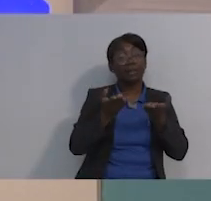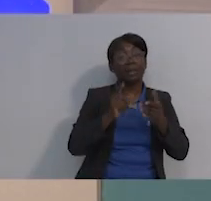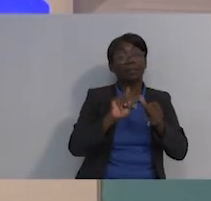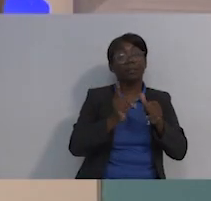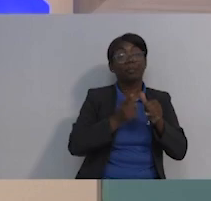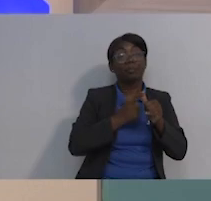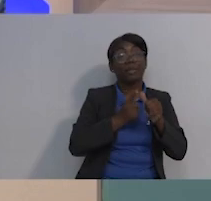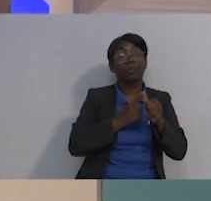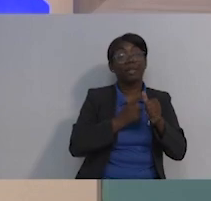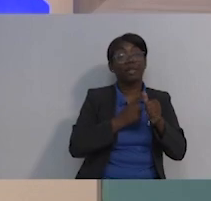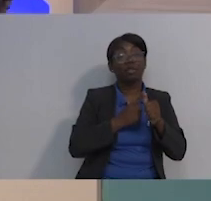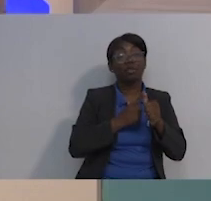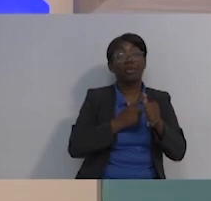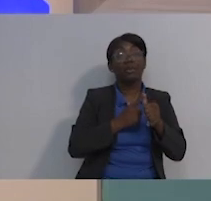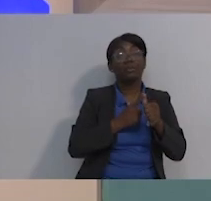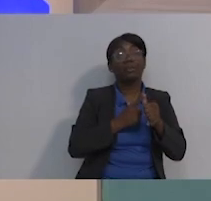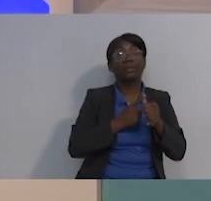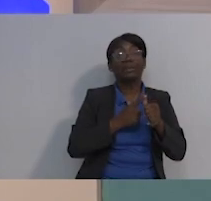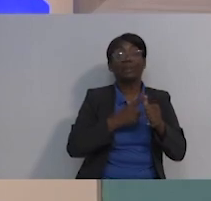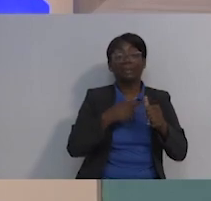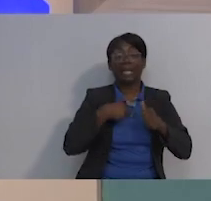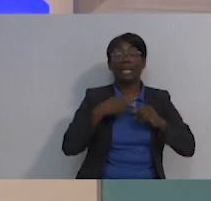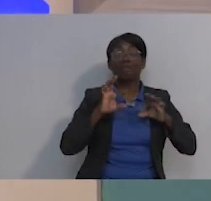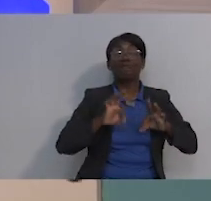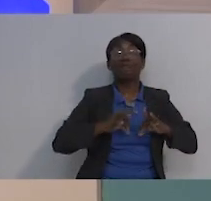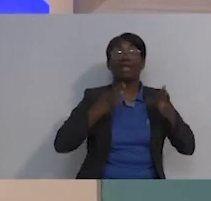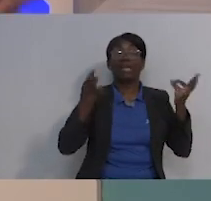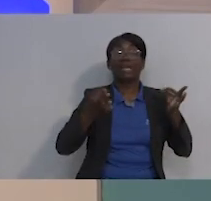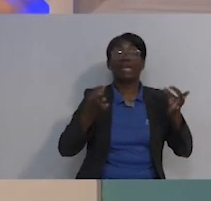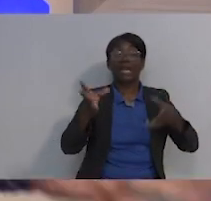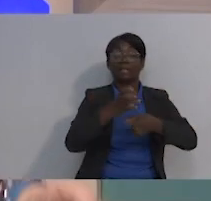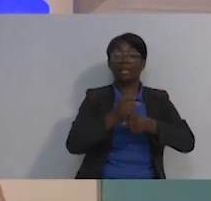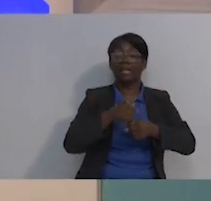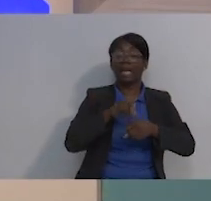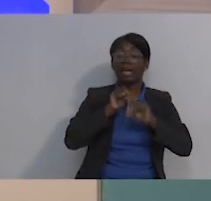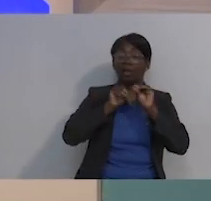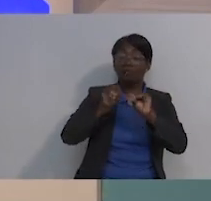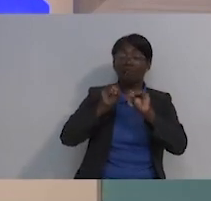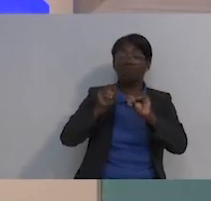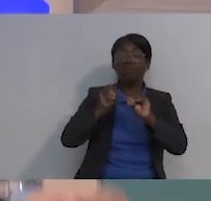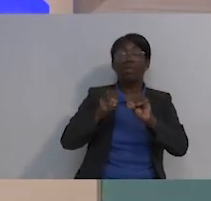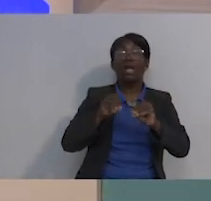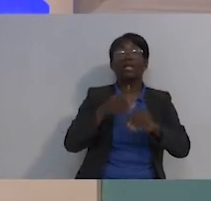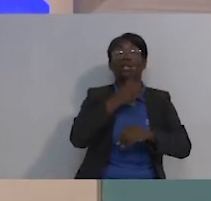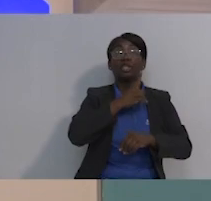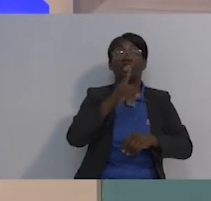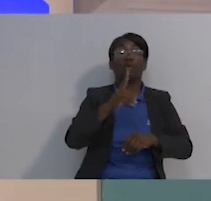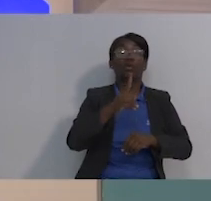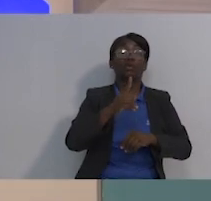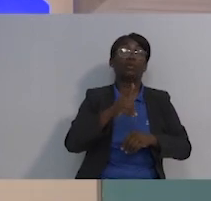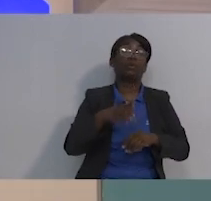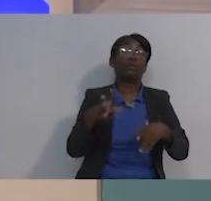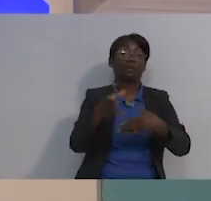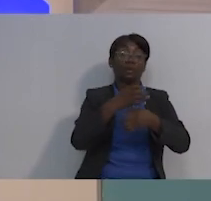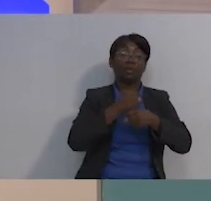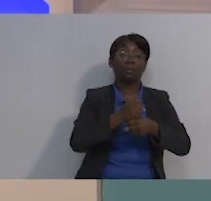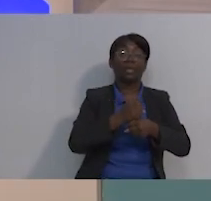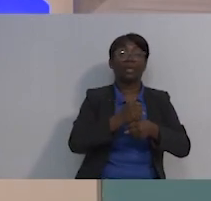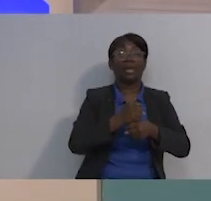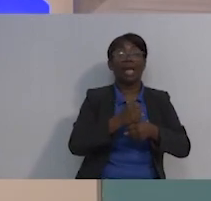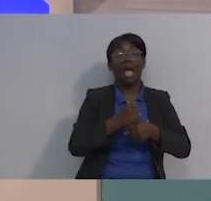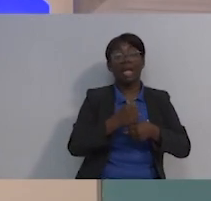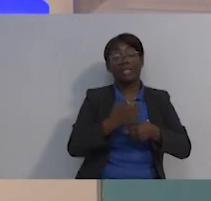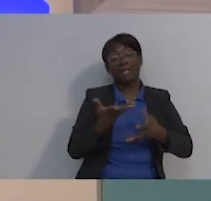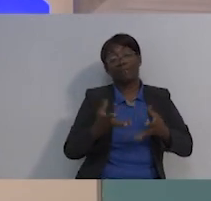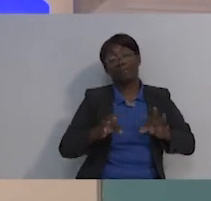porque Dios nos creó para ser felices, lo que pasa es que nosotros nos complicamos la vida y nos podemos a ver otras cosas y